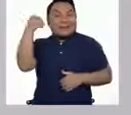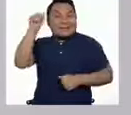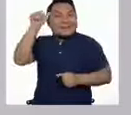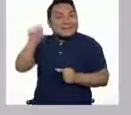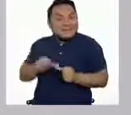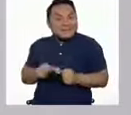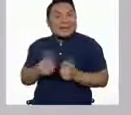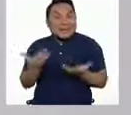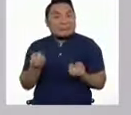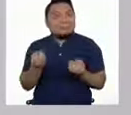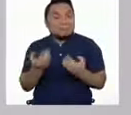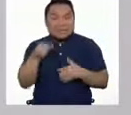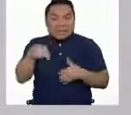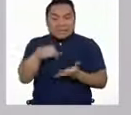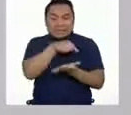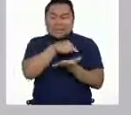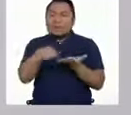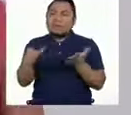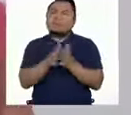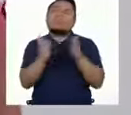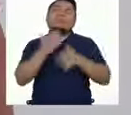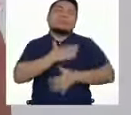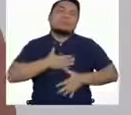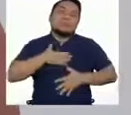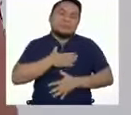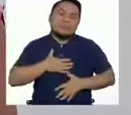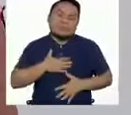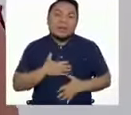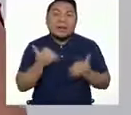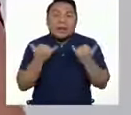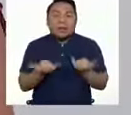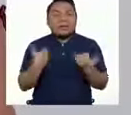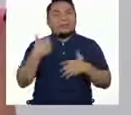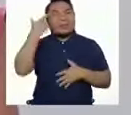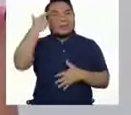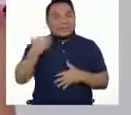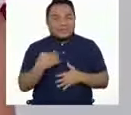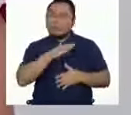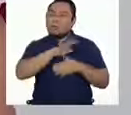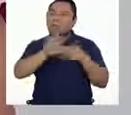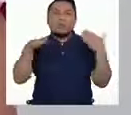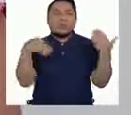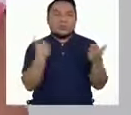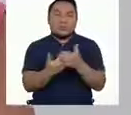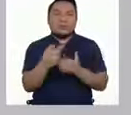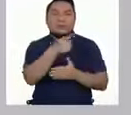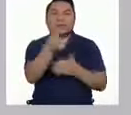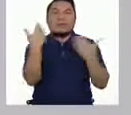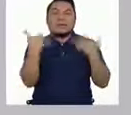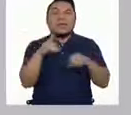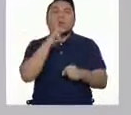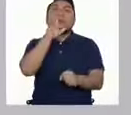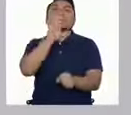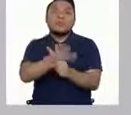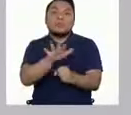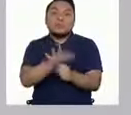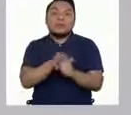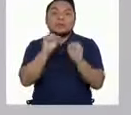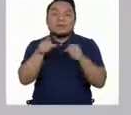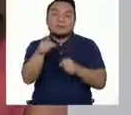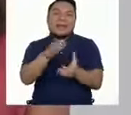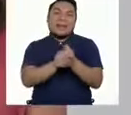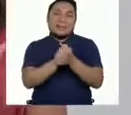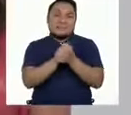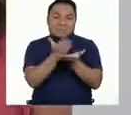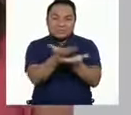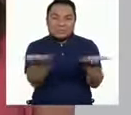reciclaje. Ha sido una semana muy divertida y ahora estoy segura que todas y todos estamos comprometidos con nuestro